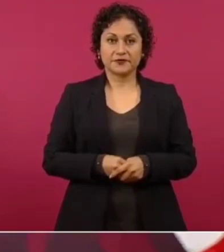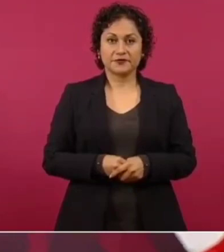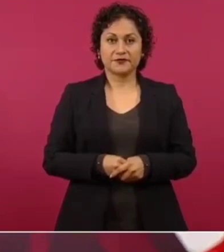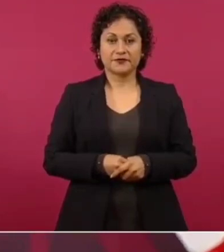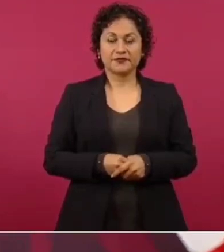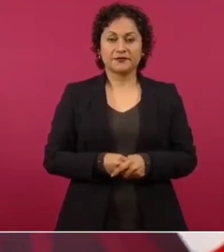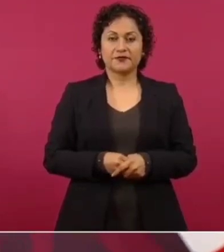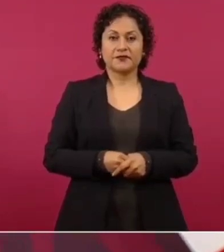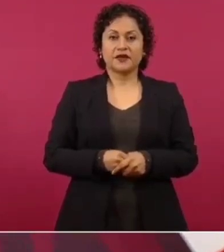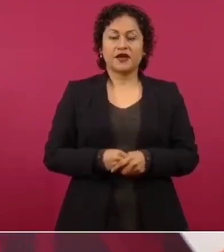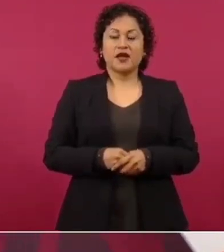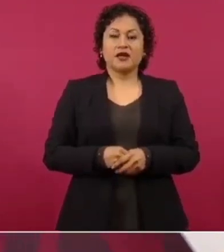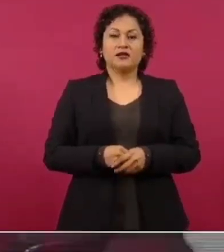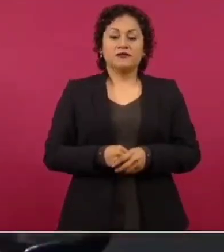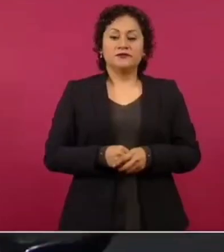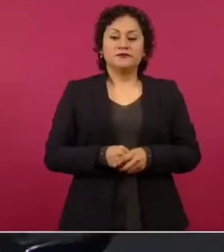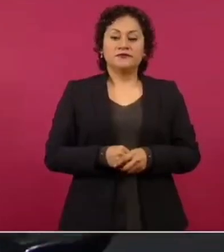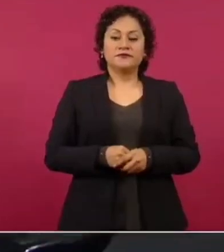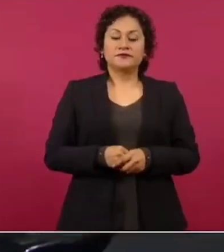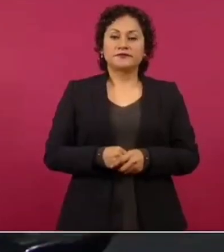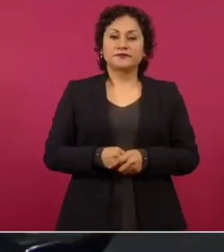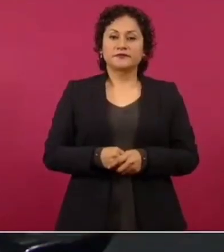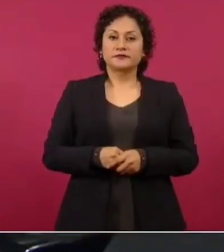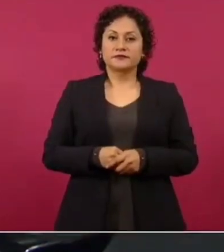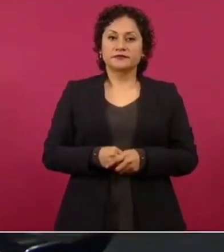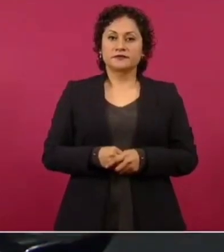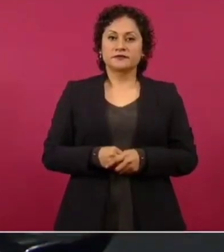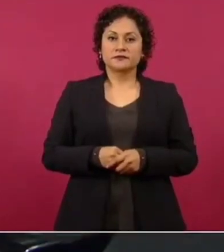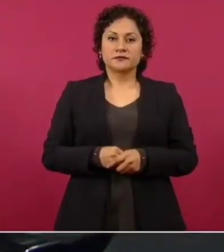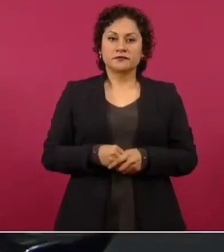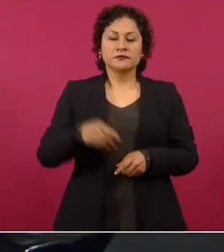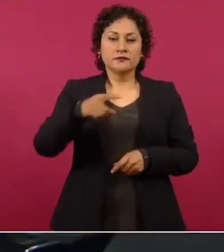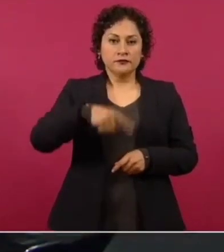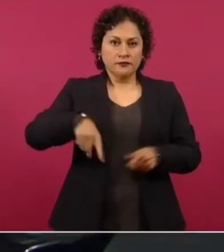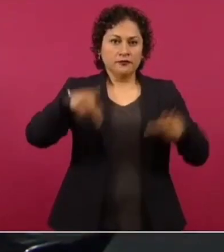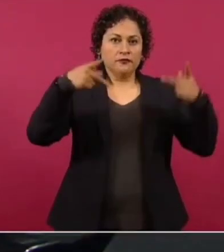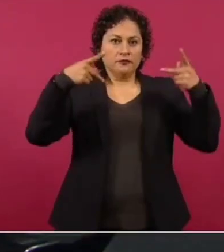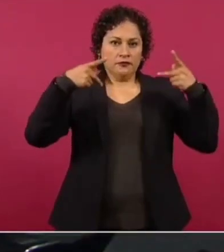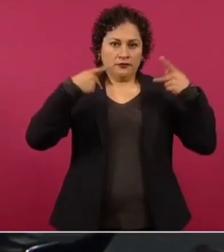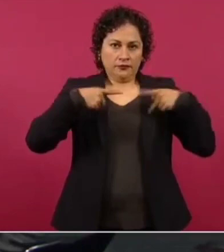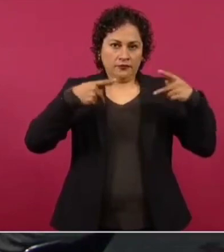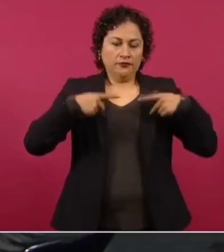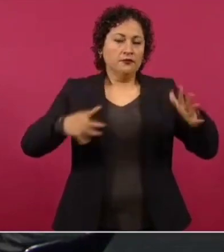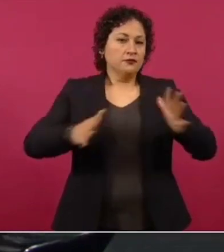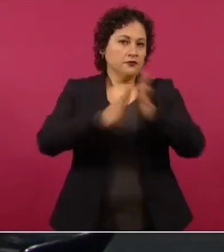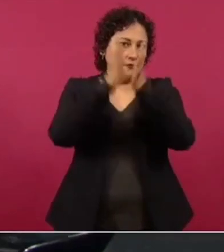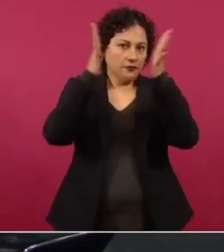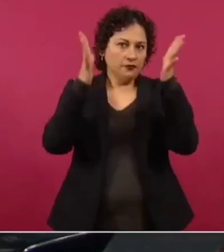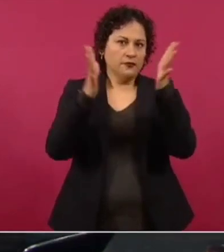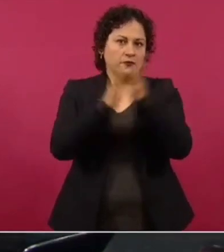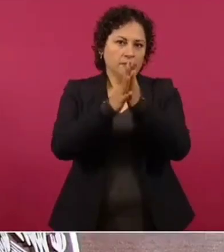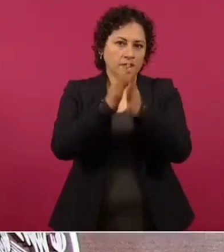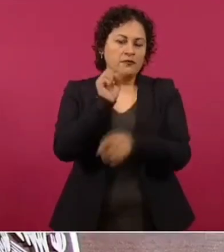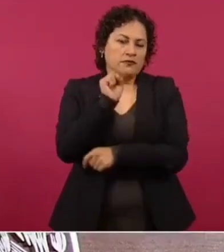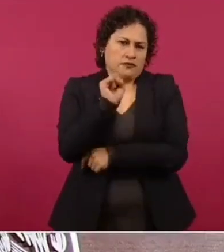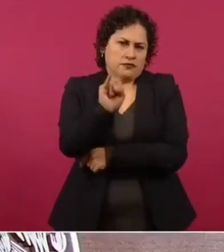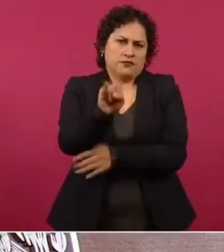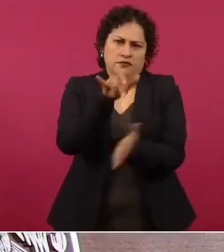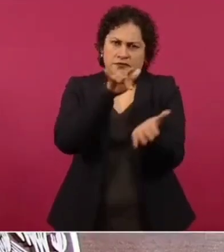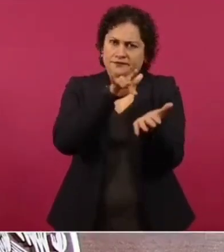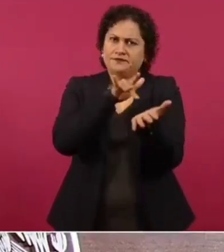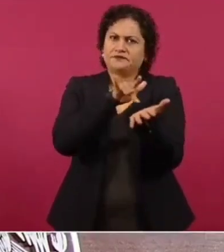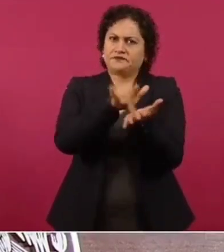las que participaron sí se les ayuda,